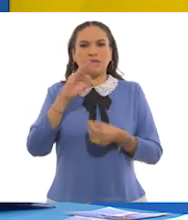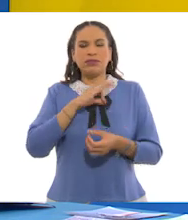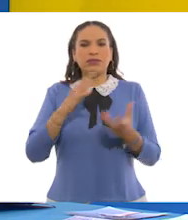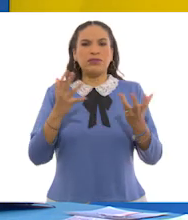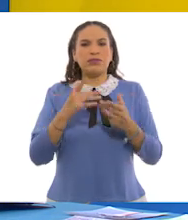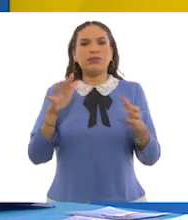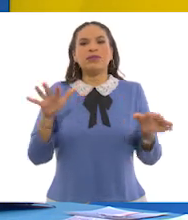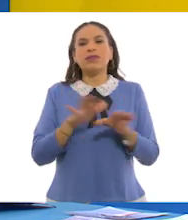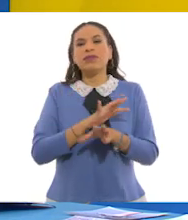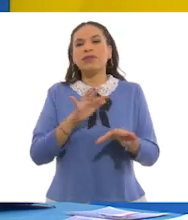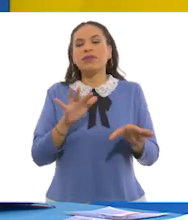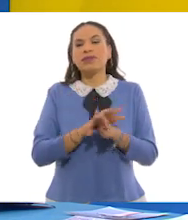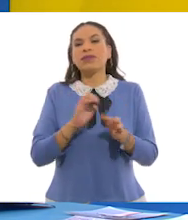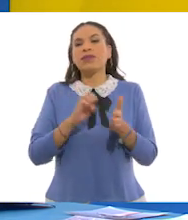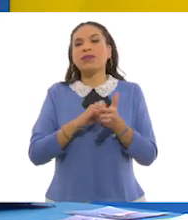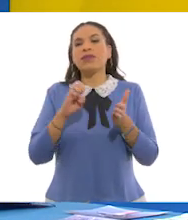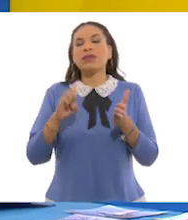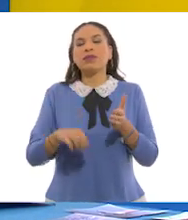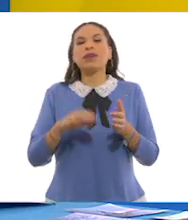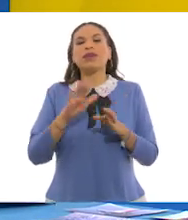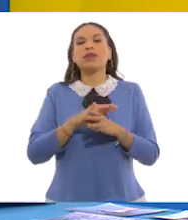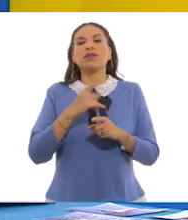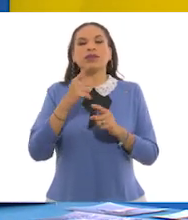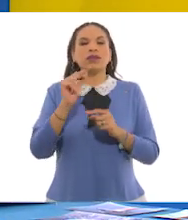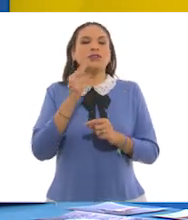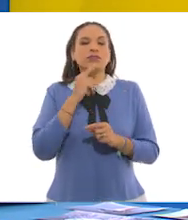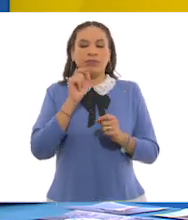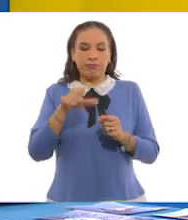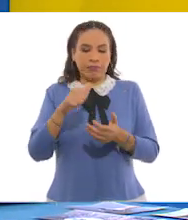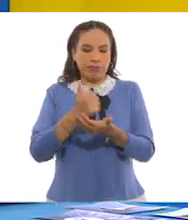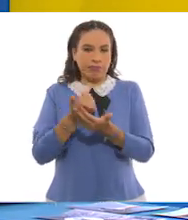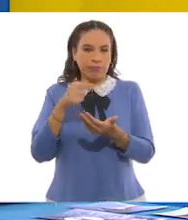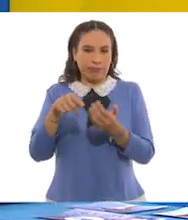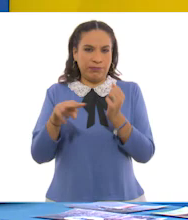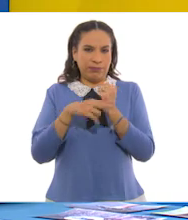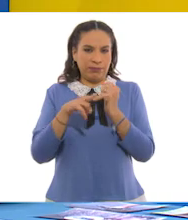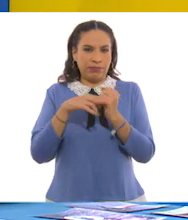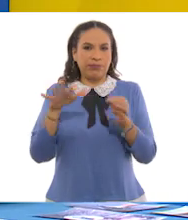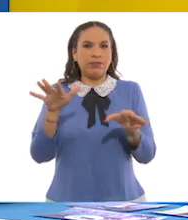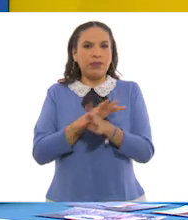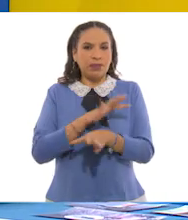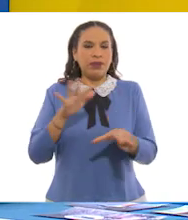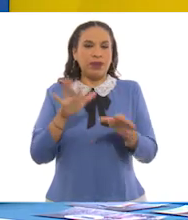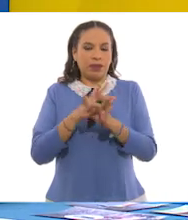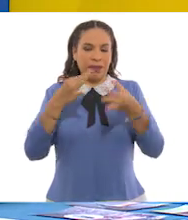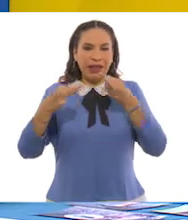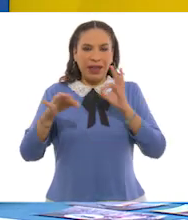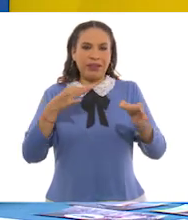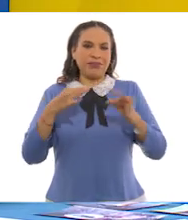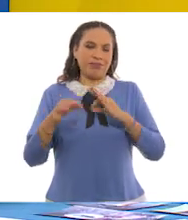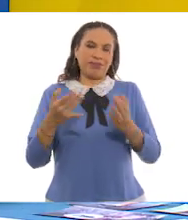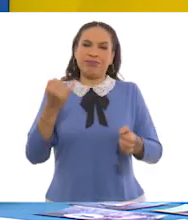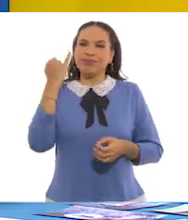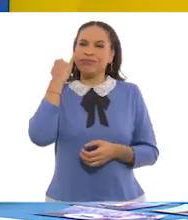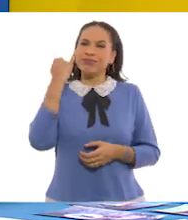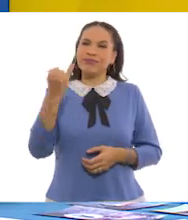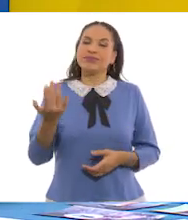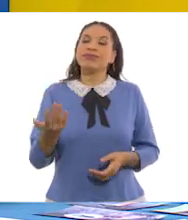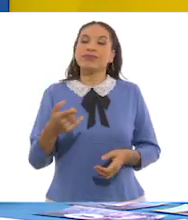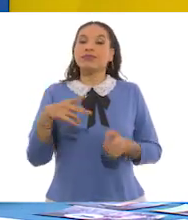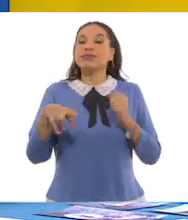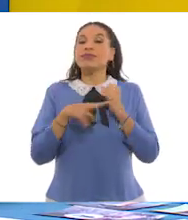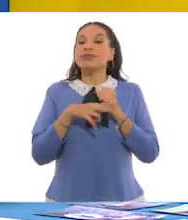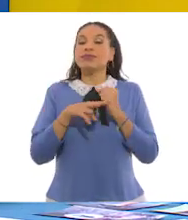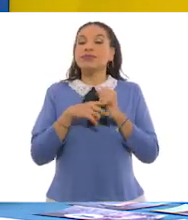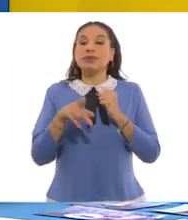hacer un cambio. Por ejemplo, tan solo reusando la misma botella de vidrio en vez de comprar envases de plástico. Imagínate, si el